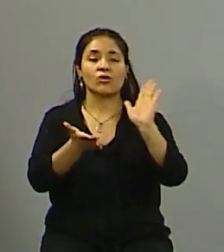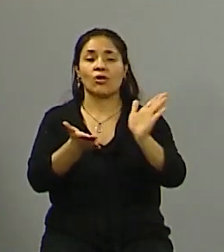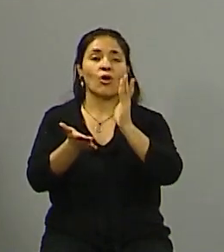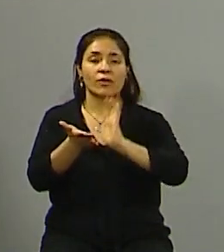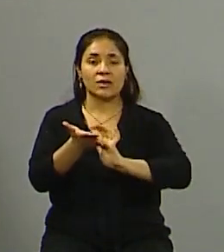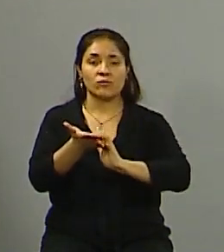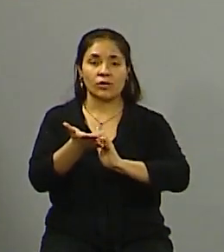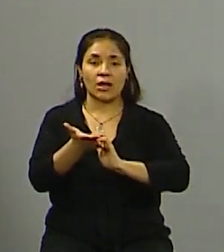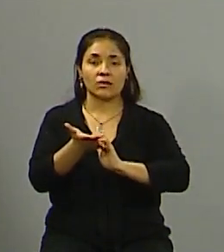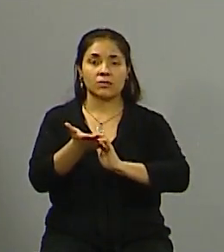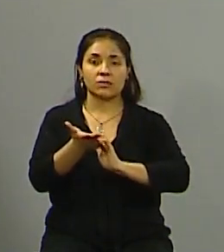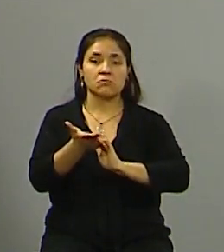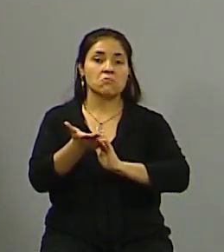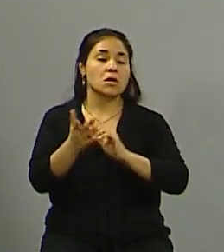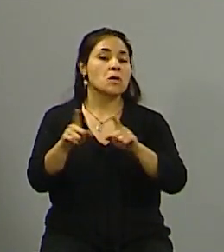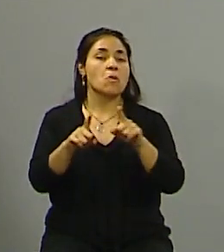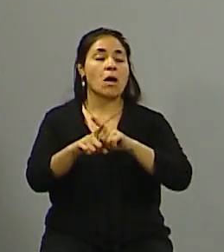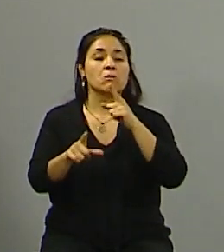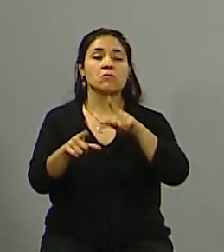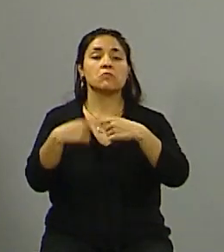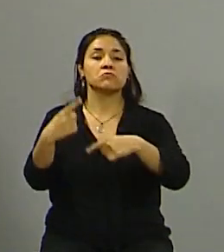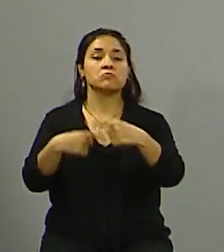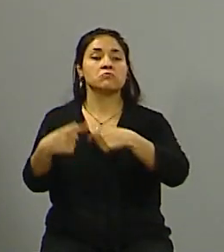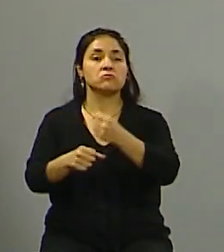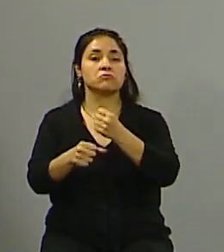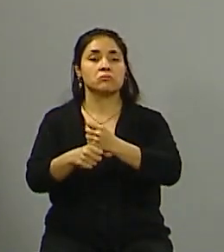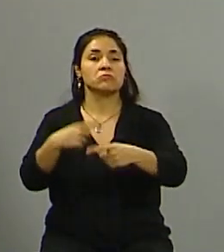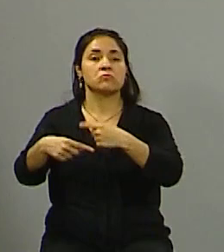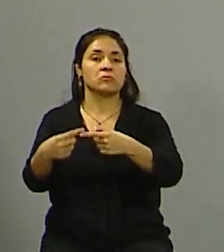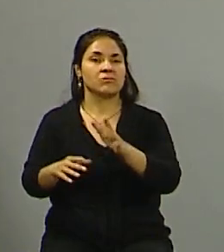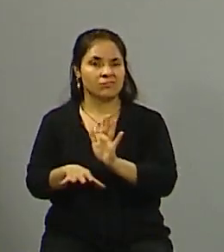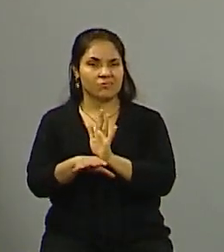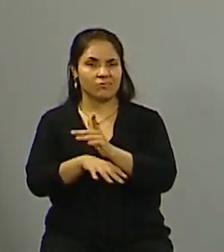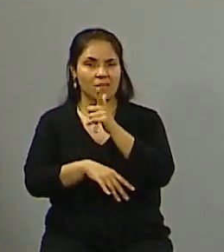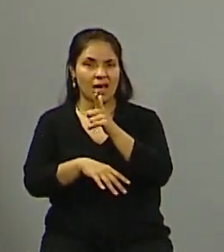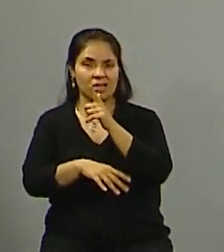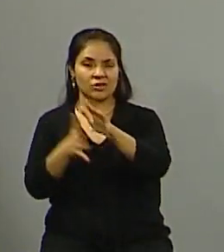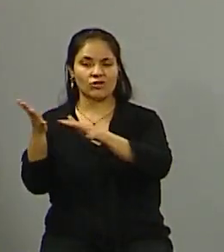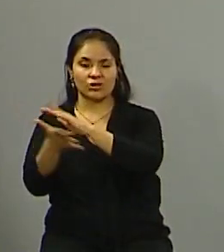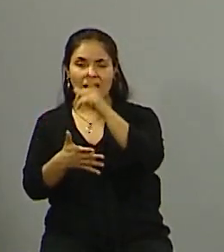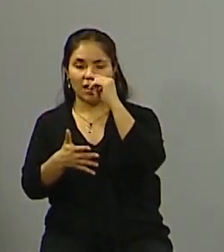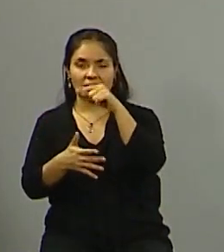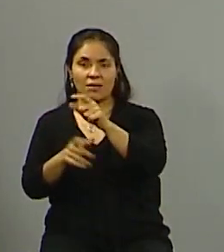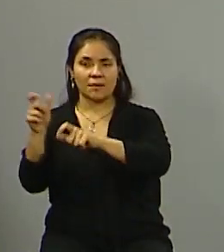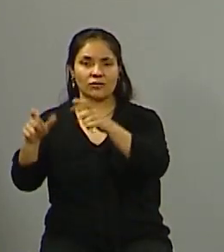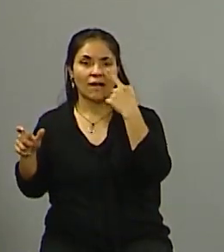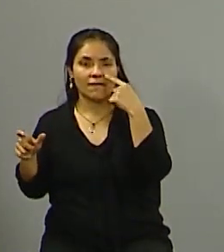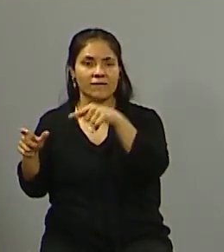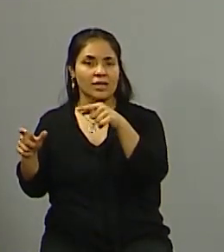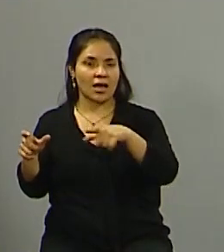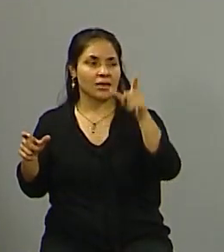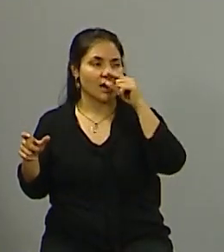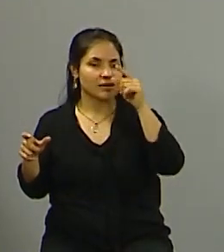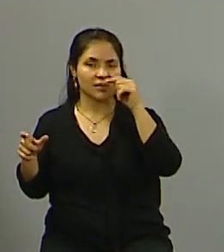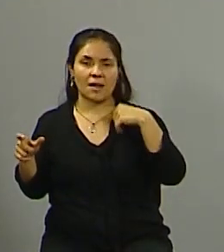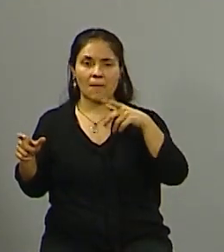imputados siguen en su función. Me parece que una falta de respeto para el ciudadano de la acera que paga sus impuestos, que paga